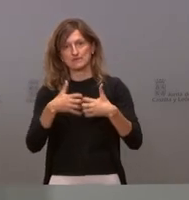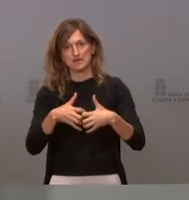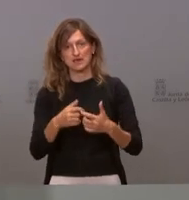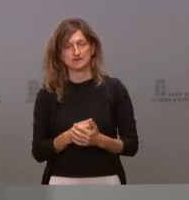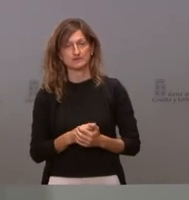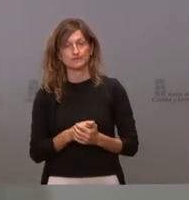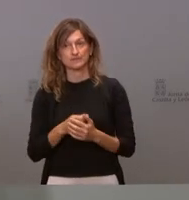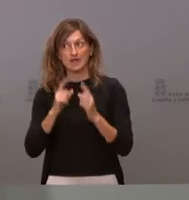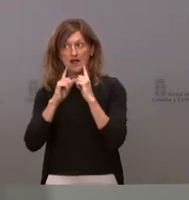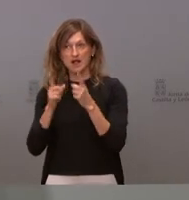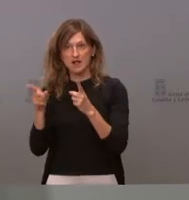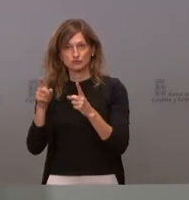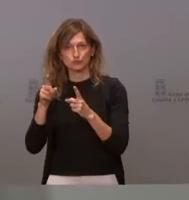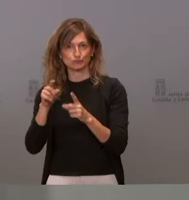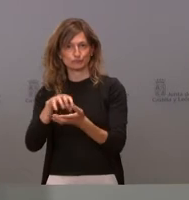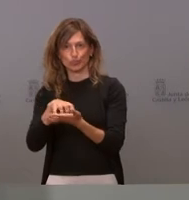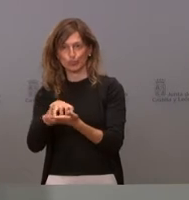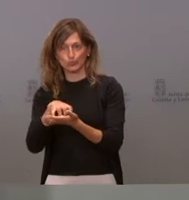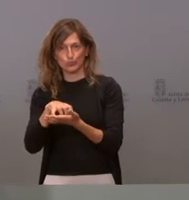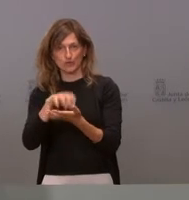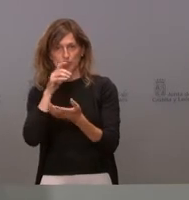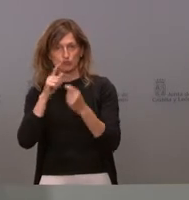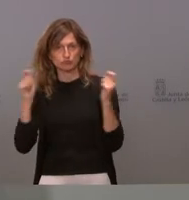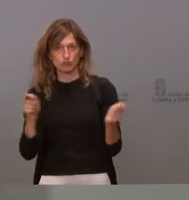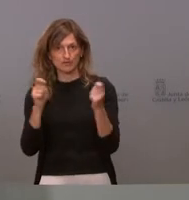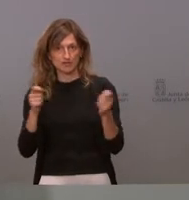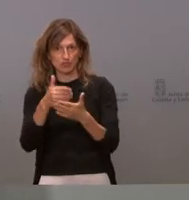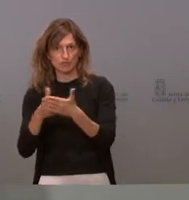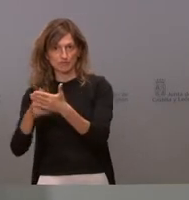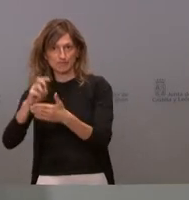que, en este caso, está en duda por lo publicado en diversos medios.